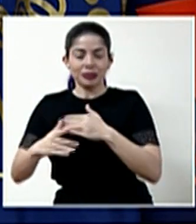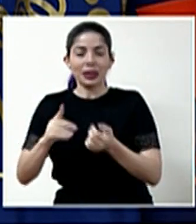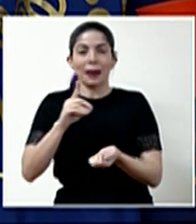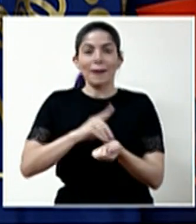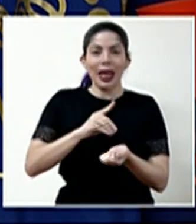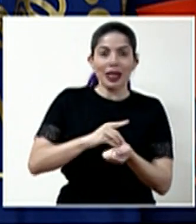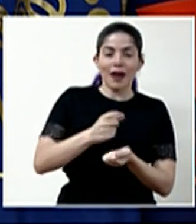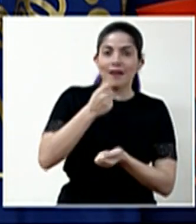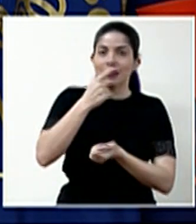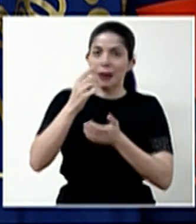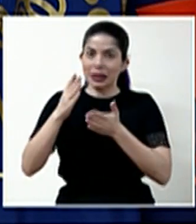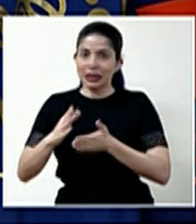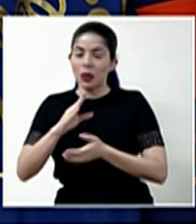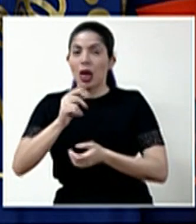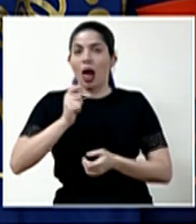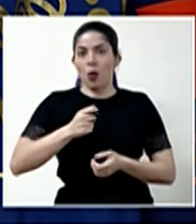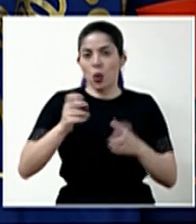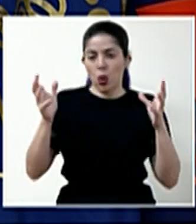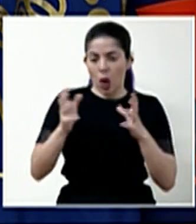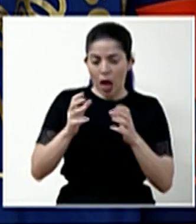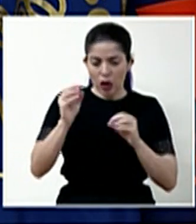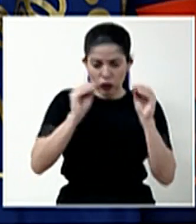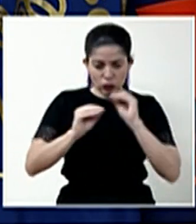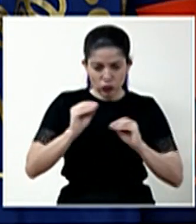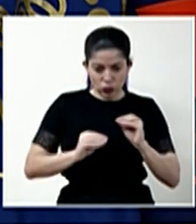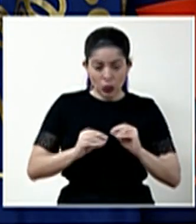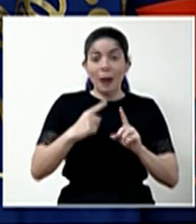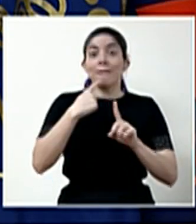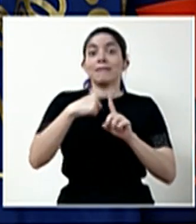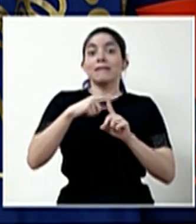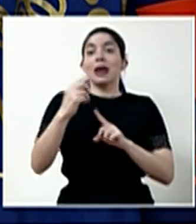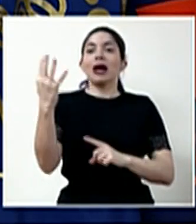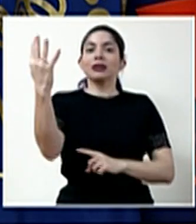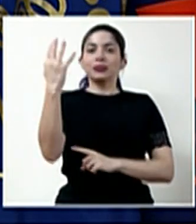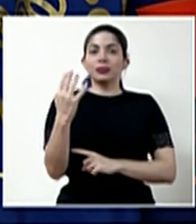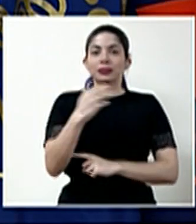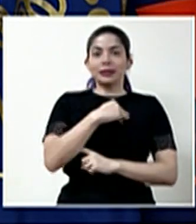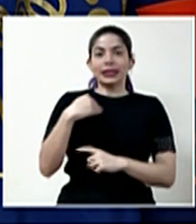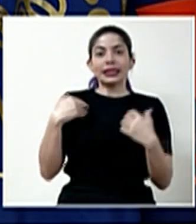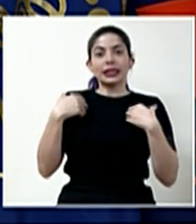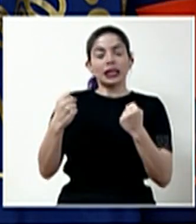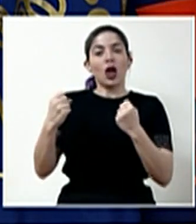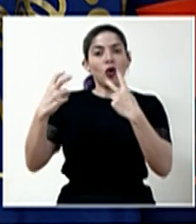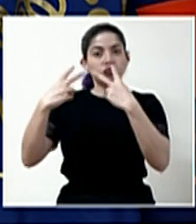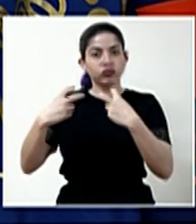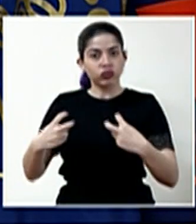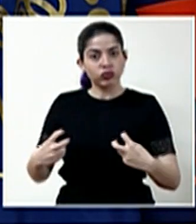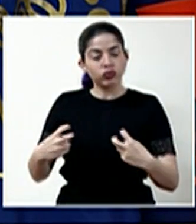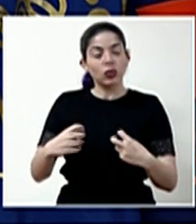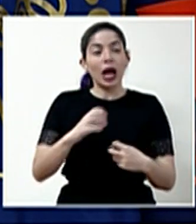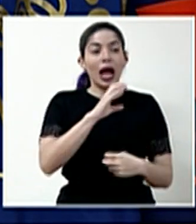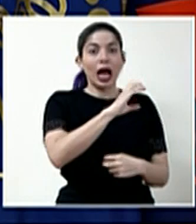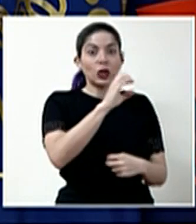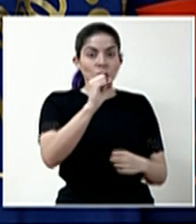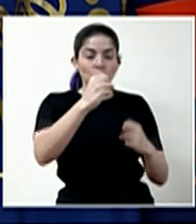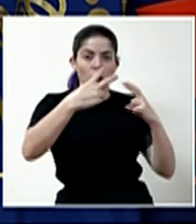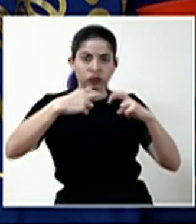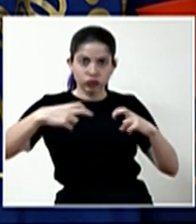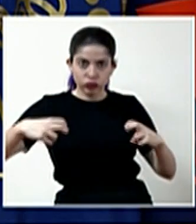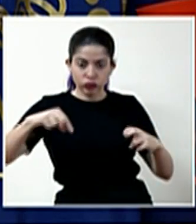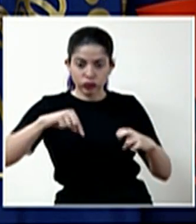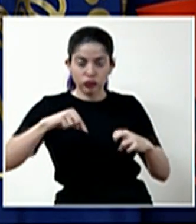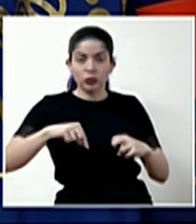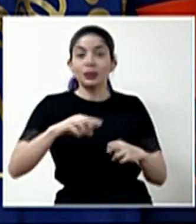farmacéuticos y abogados. Y contó con revisores del Ministerio de Salud, de la Caja Costarricense de Seguro Social